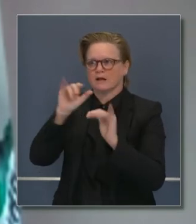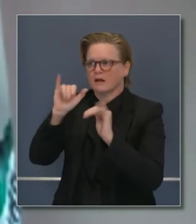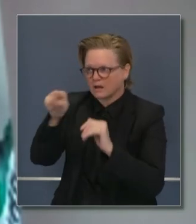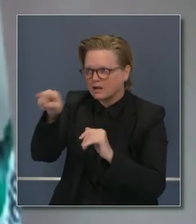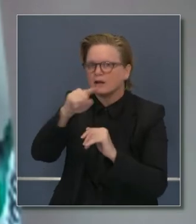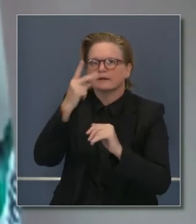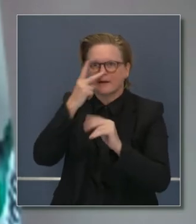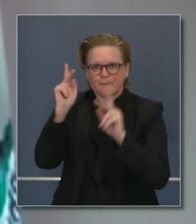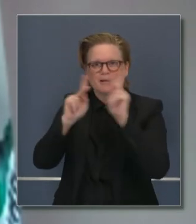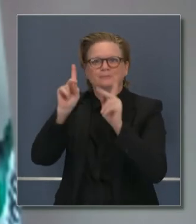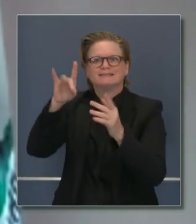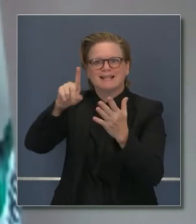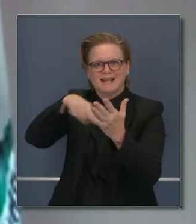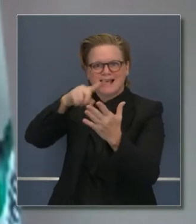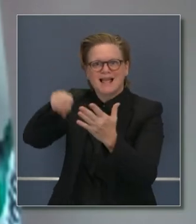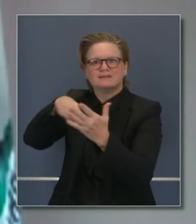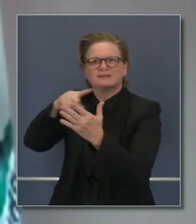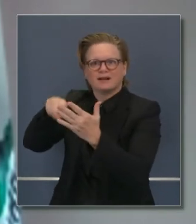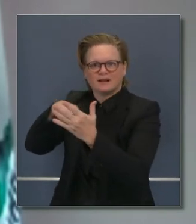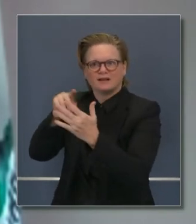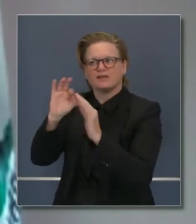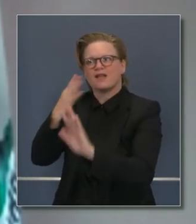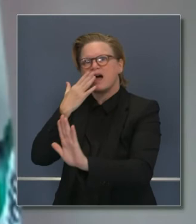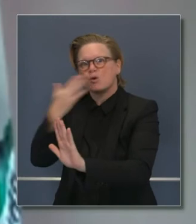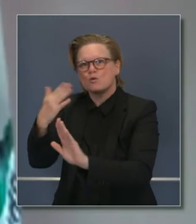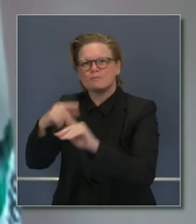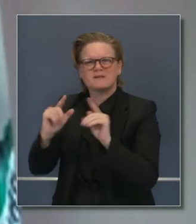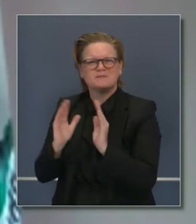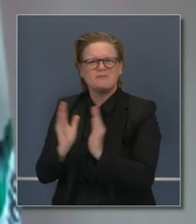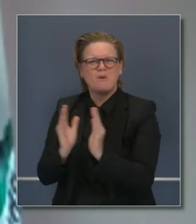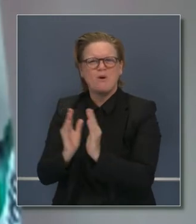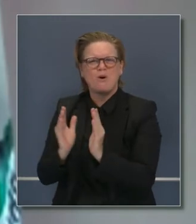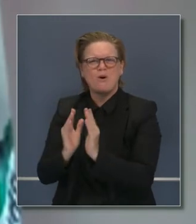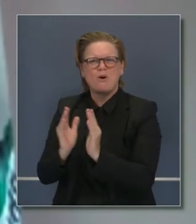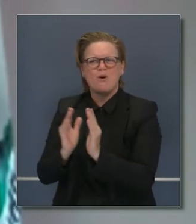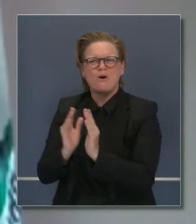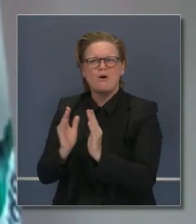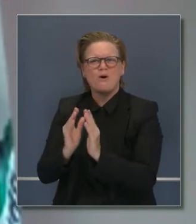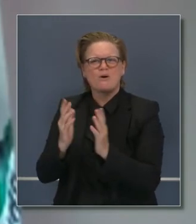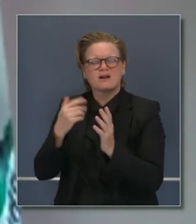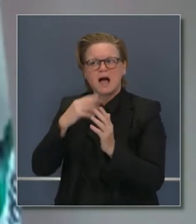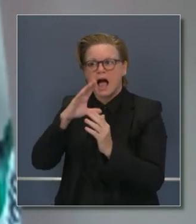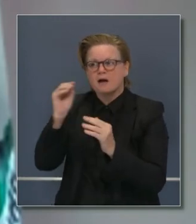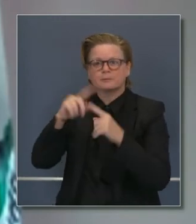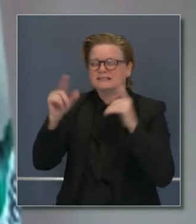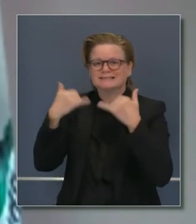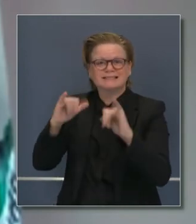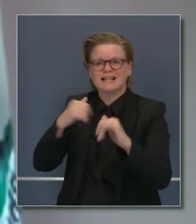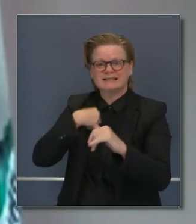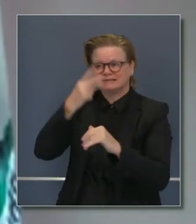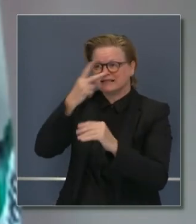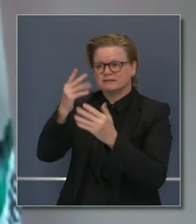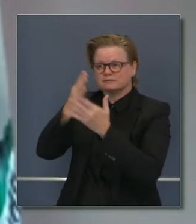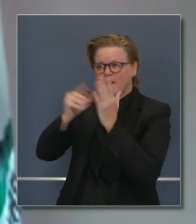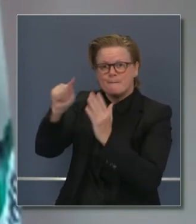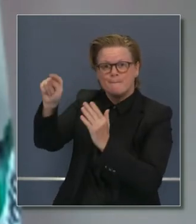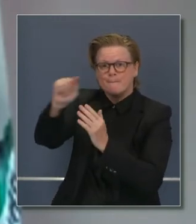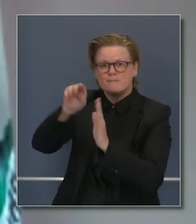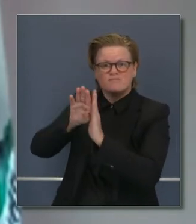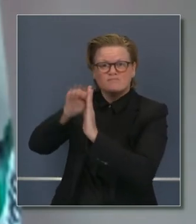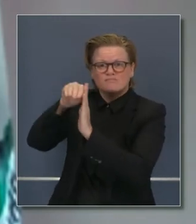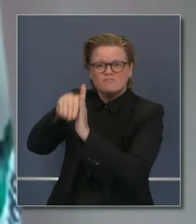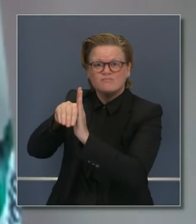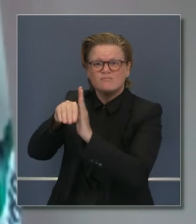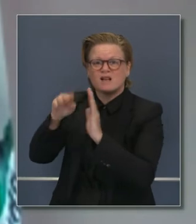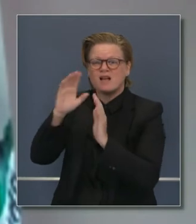decidió no viajar debido al aviso, las pautas que emitimos. Y a